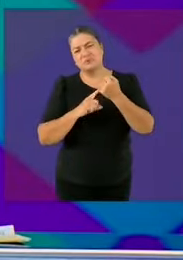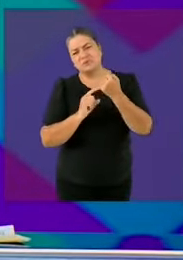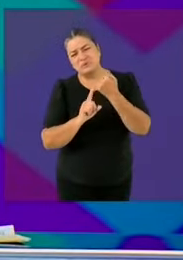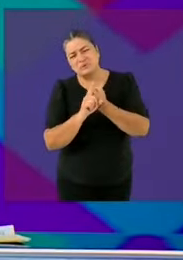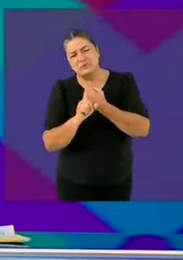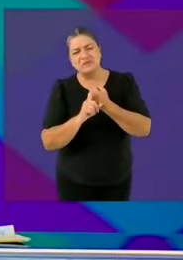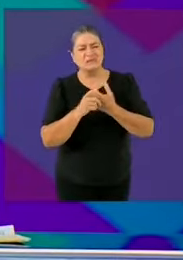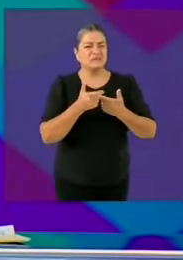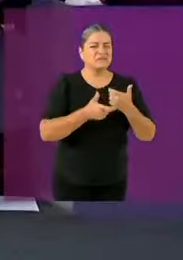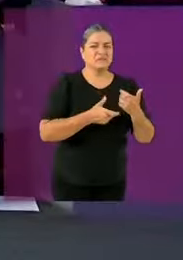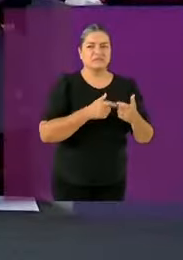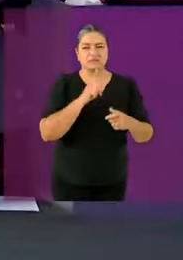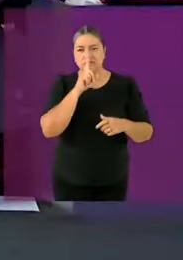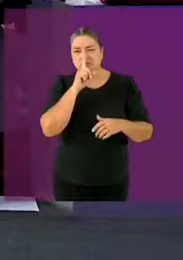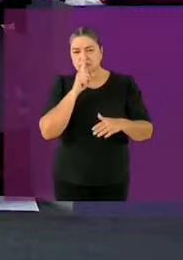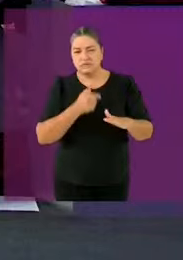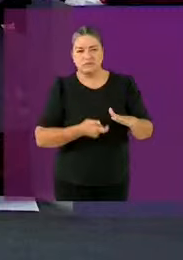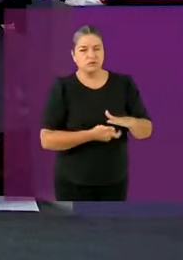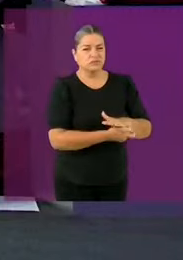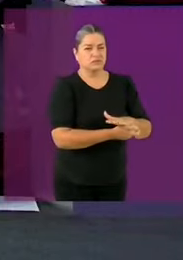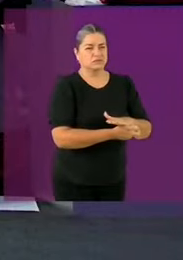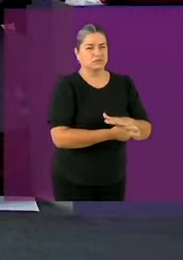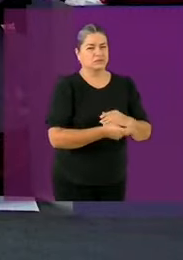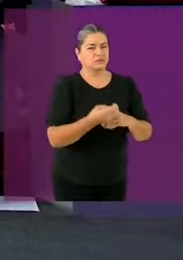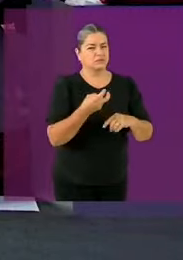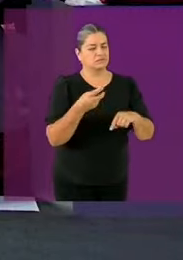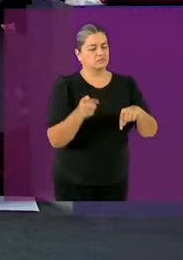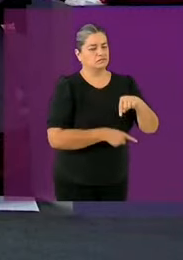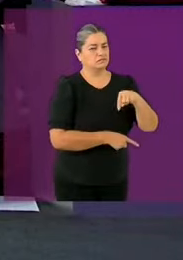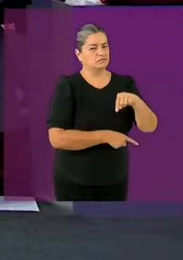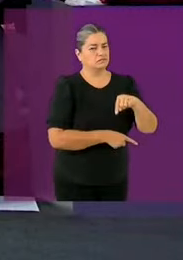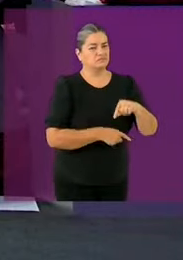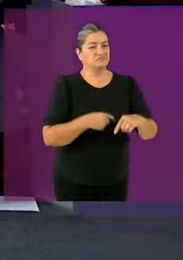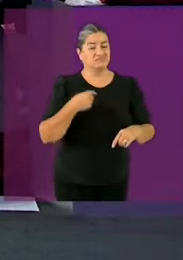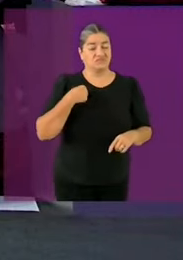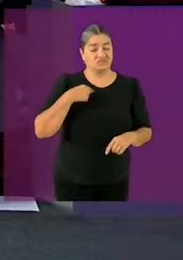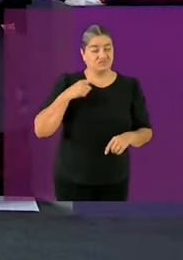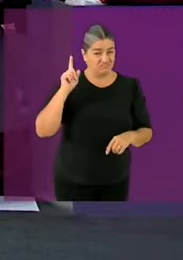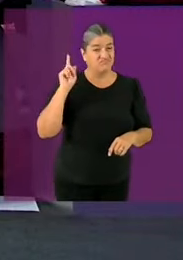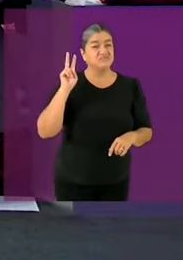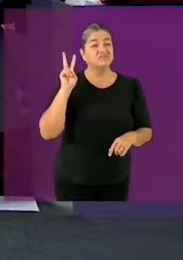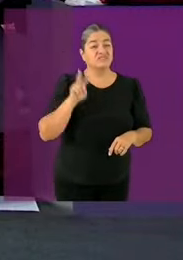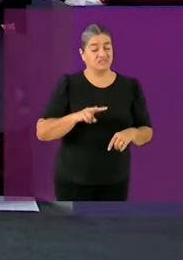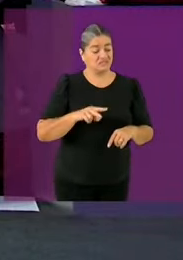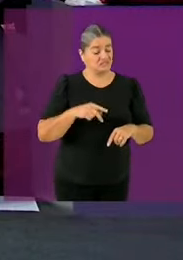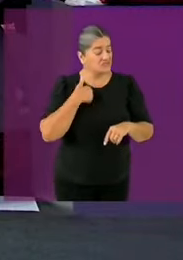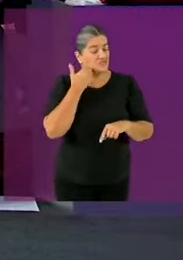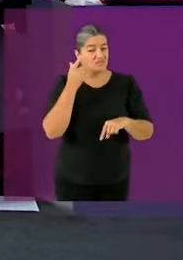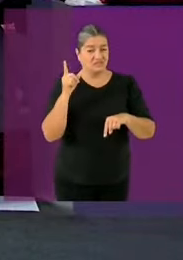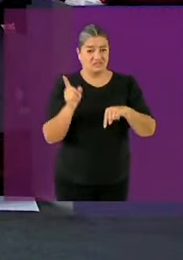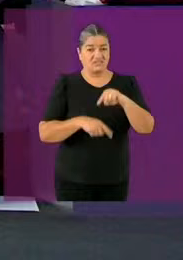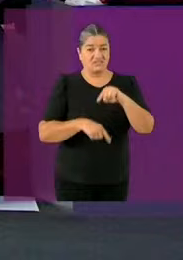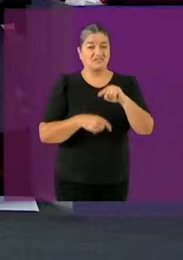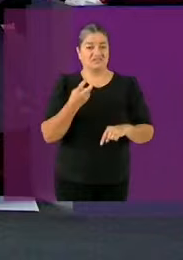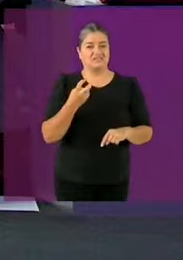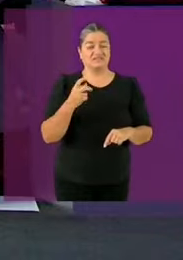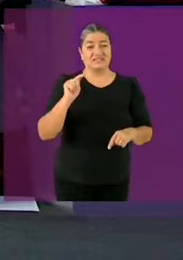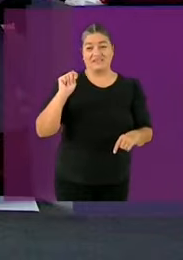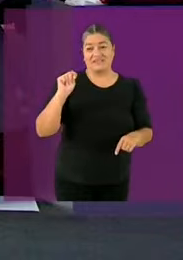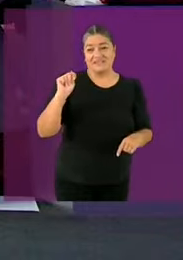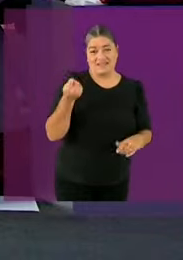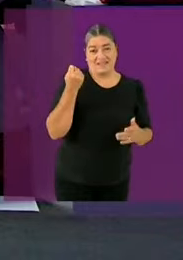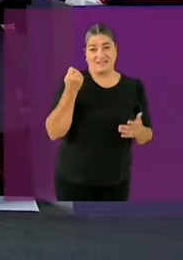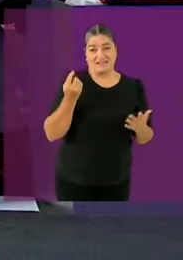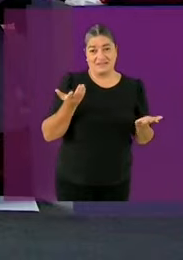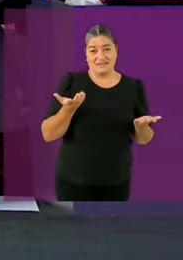mayoría de los trámites sean de manera digital, que se elimine el contacto entre las personas, inclusive las licitaciones cuando hay aclaraciones